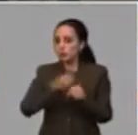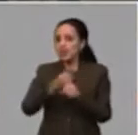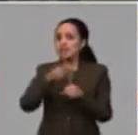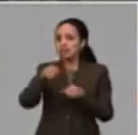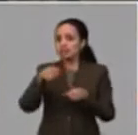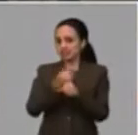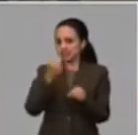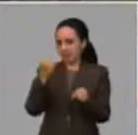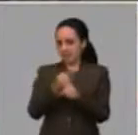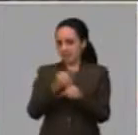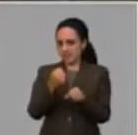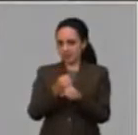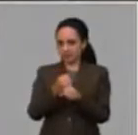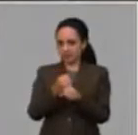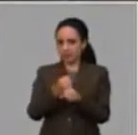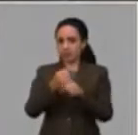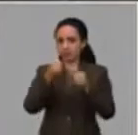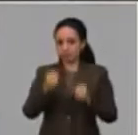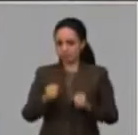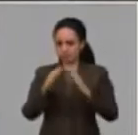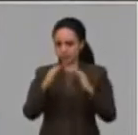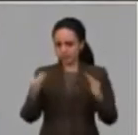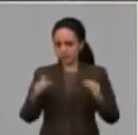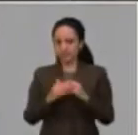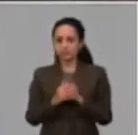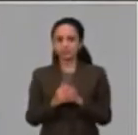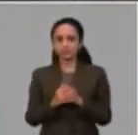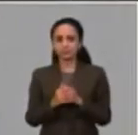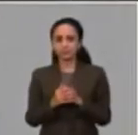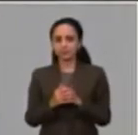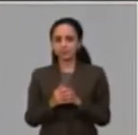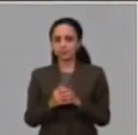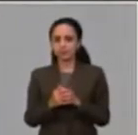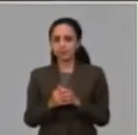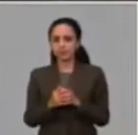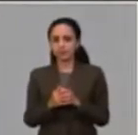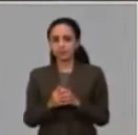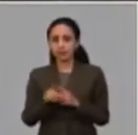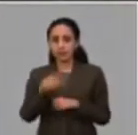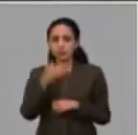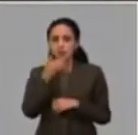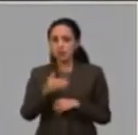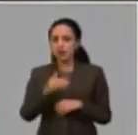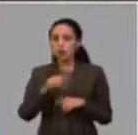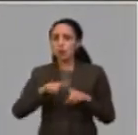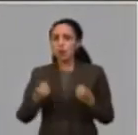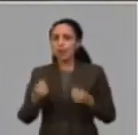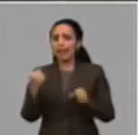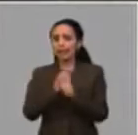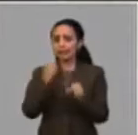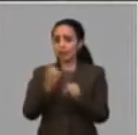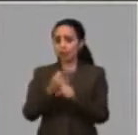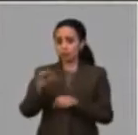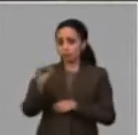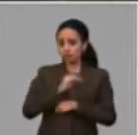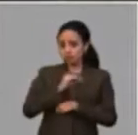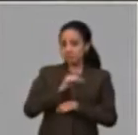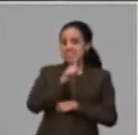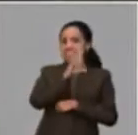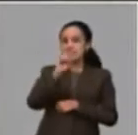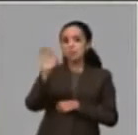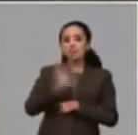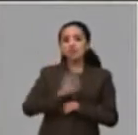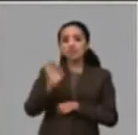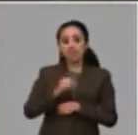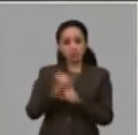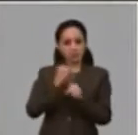trabajadores están laborando en esta modalidad. Tiene como ventaja que el trabajador devenga el 100% de su salario. O no